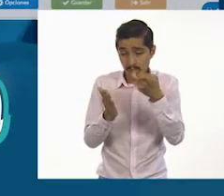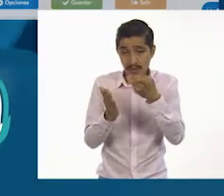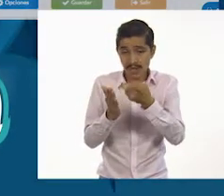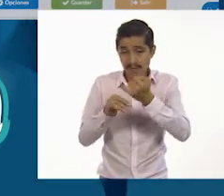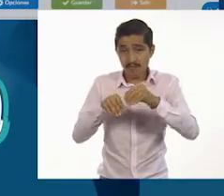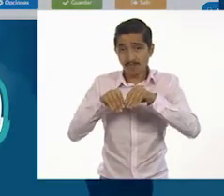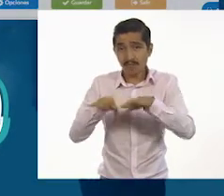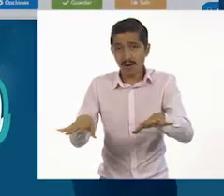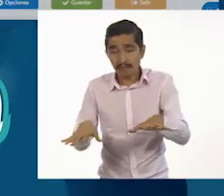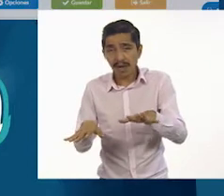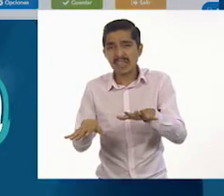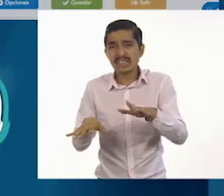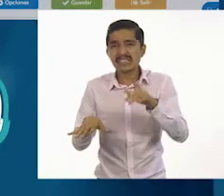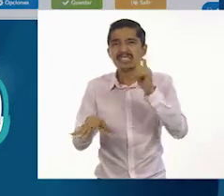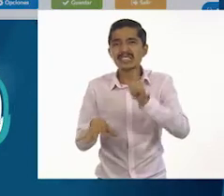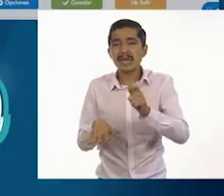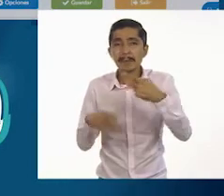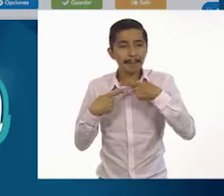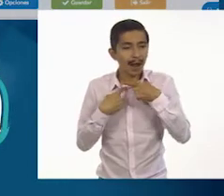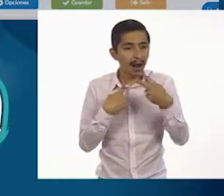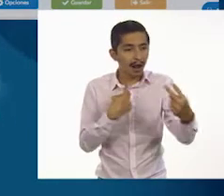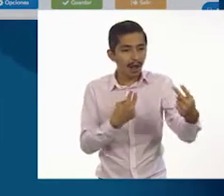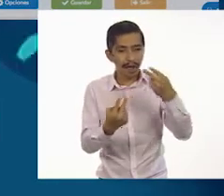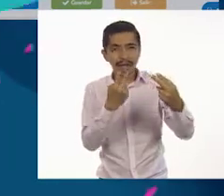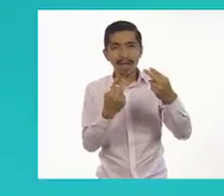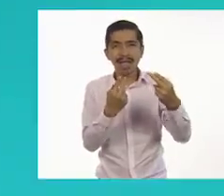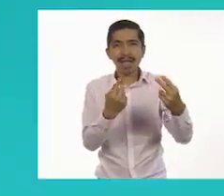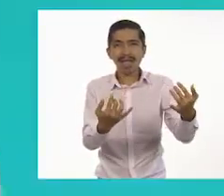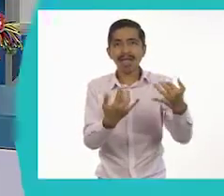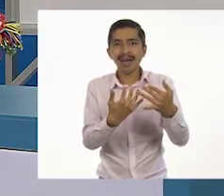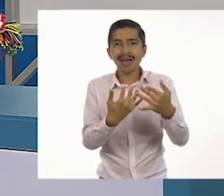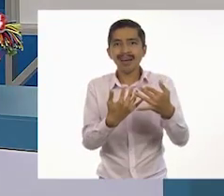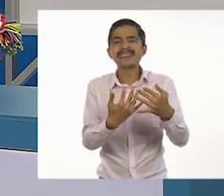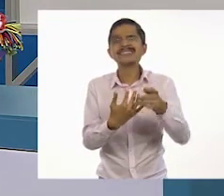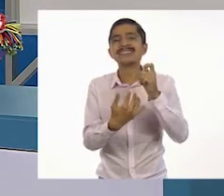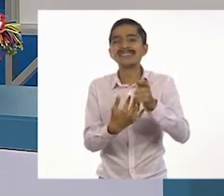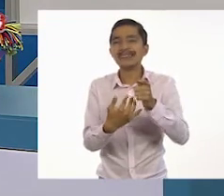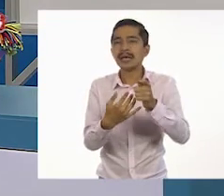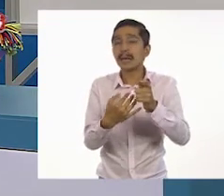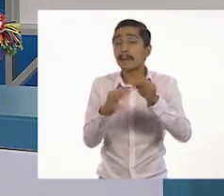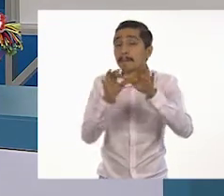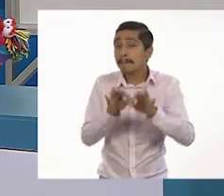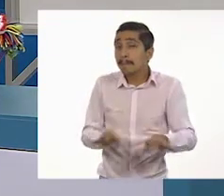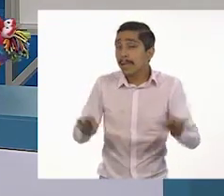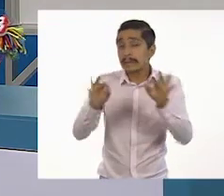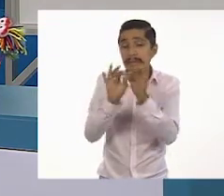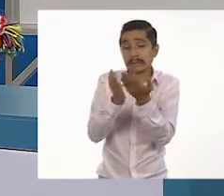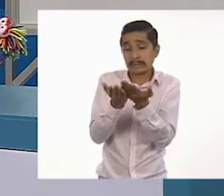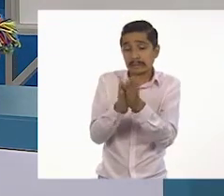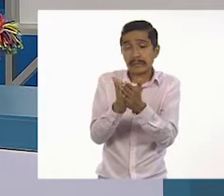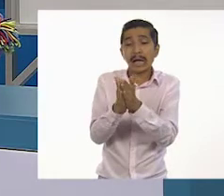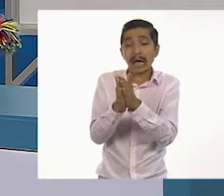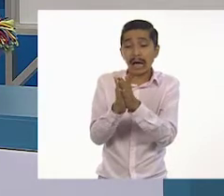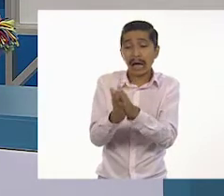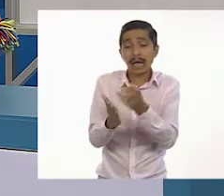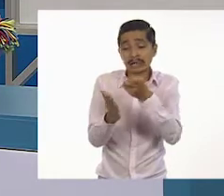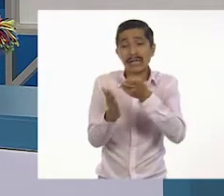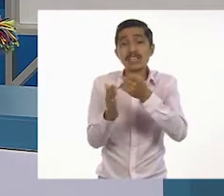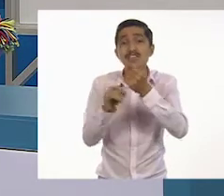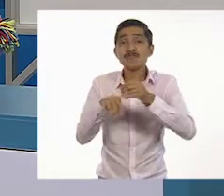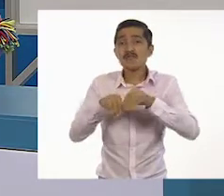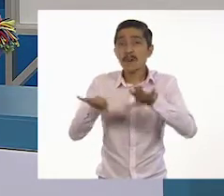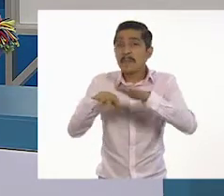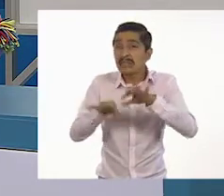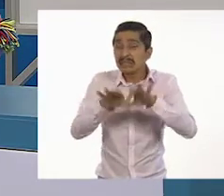llame la atención, debemos colocar en la página principal la información más relevante, lo que llame la